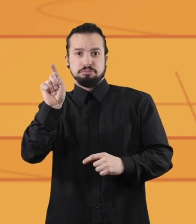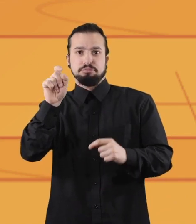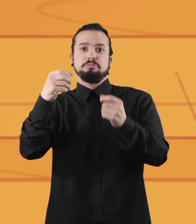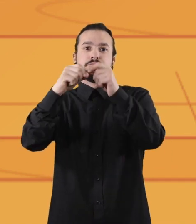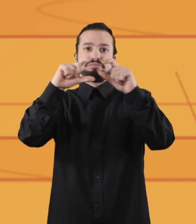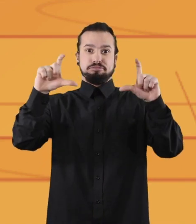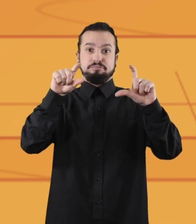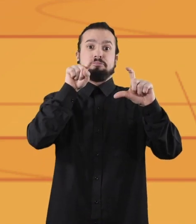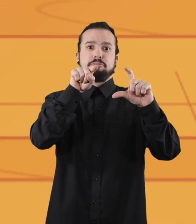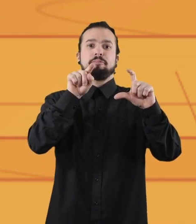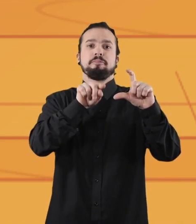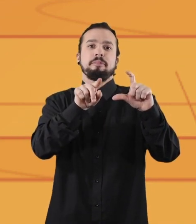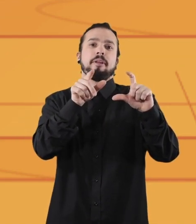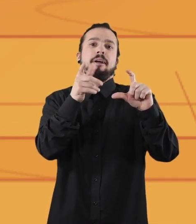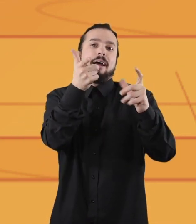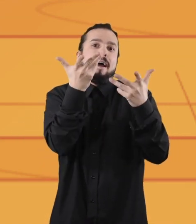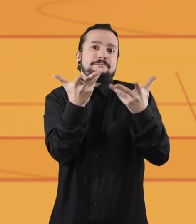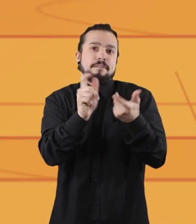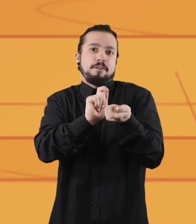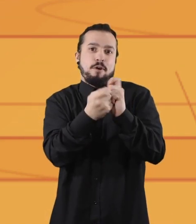y te dará la opción de cambiarlo.